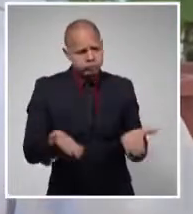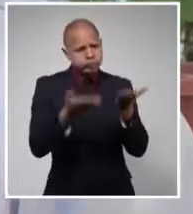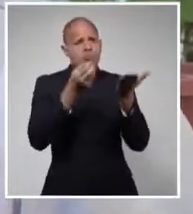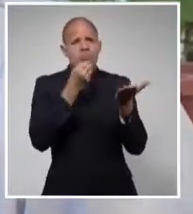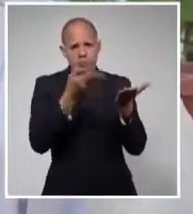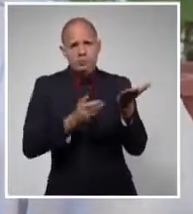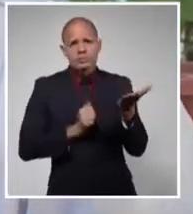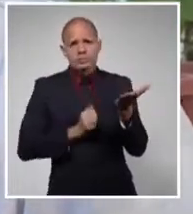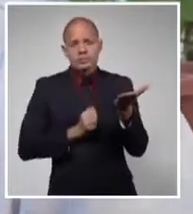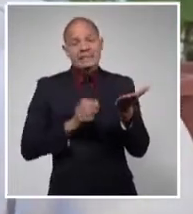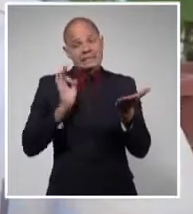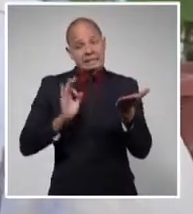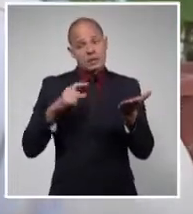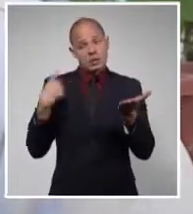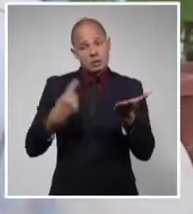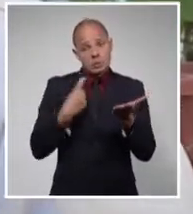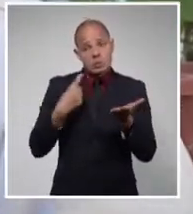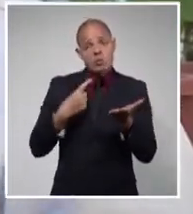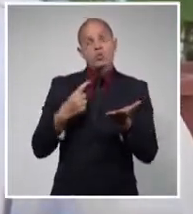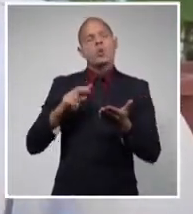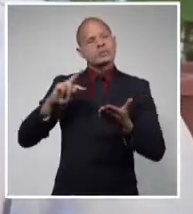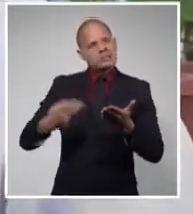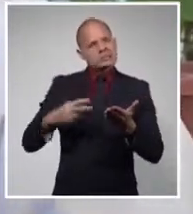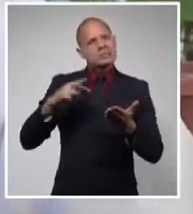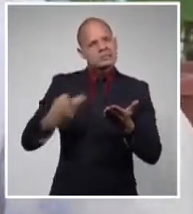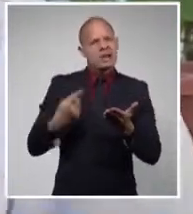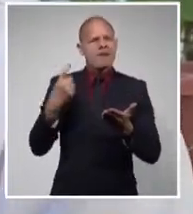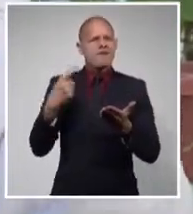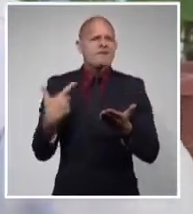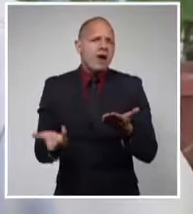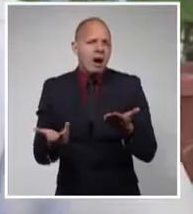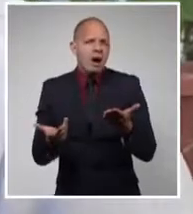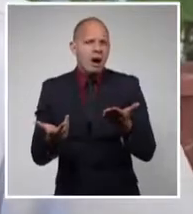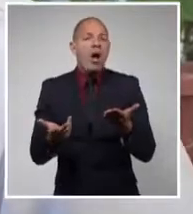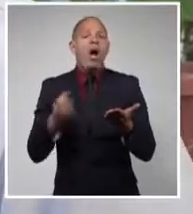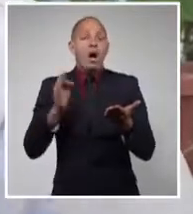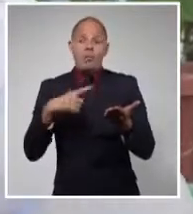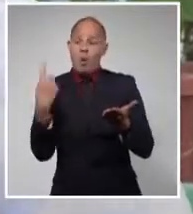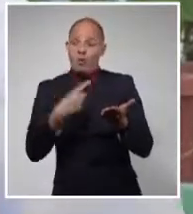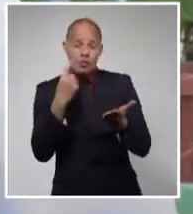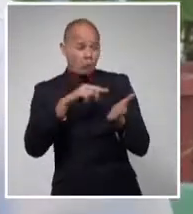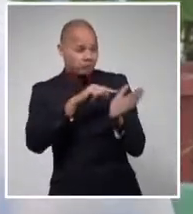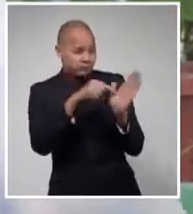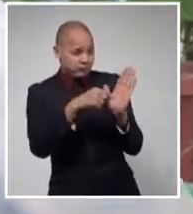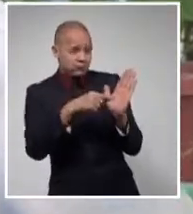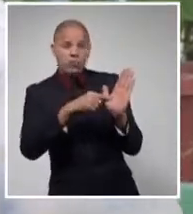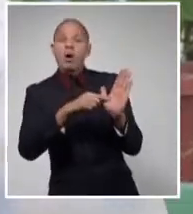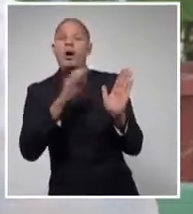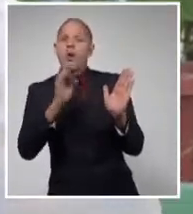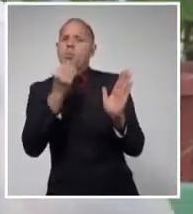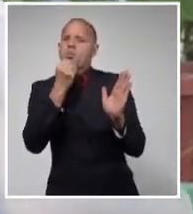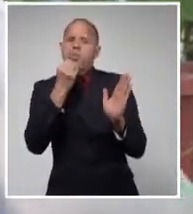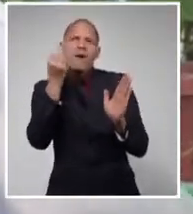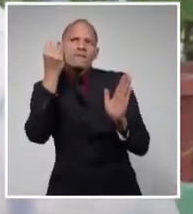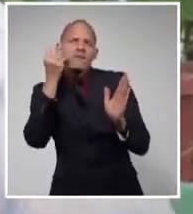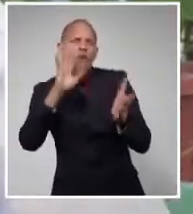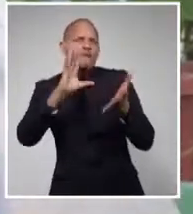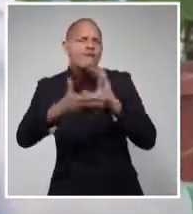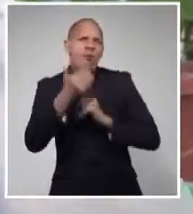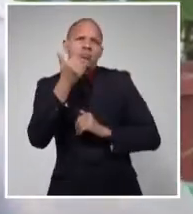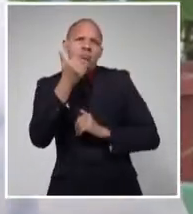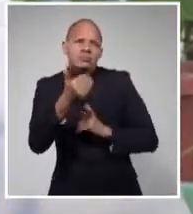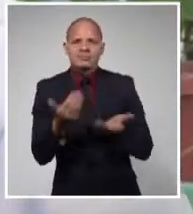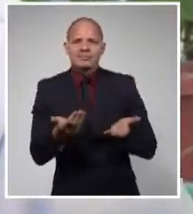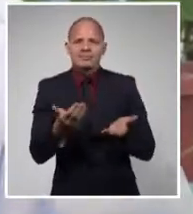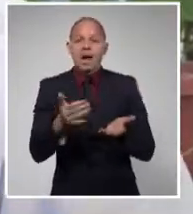siempre insistimos con nuestras empresas de que hay que tener muchas iniciativas, mucha creatividad, bueno, reafirmando lo que